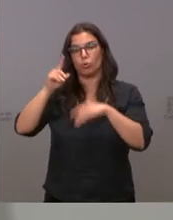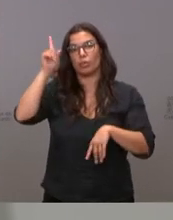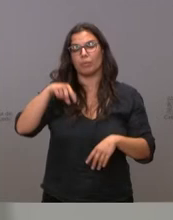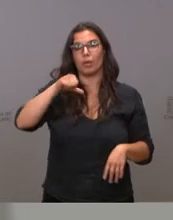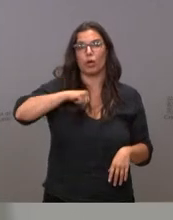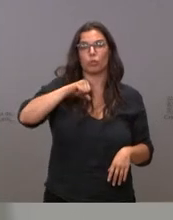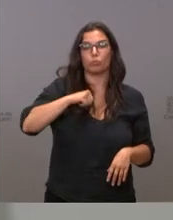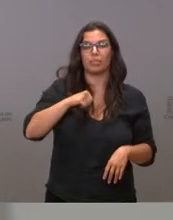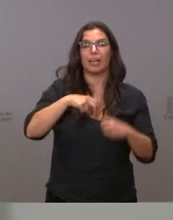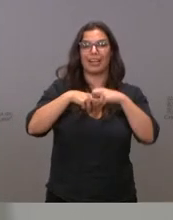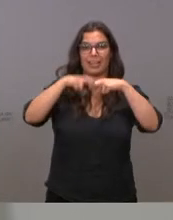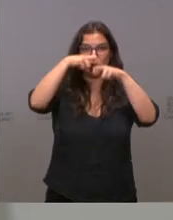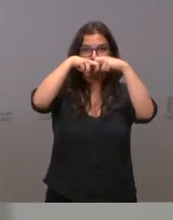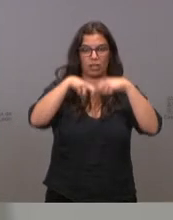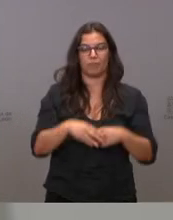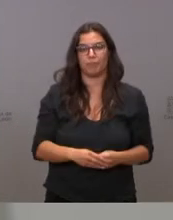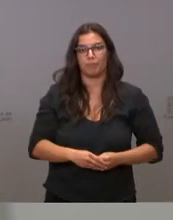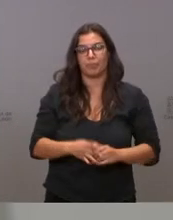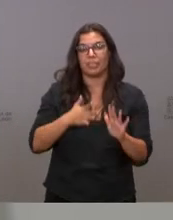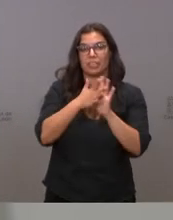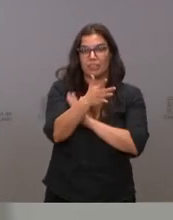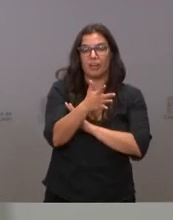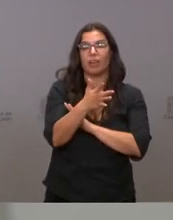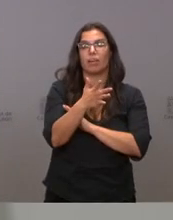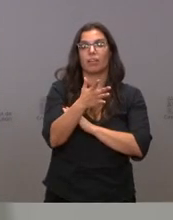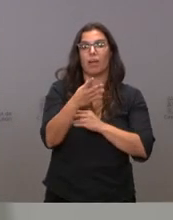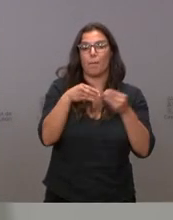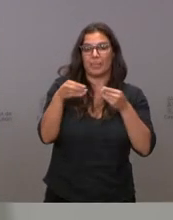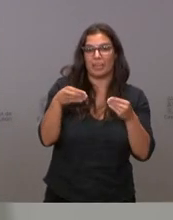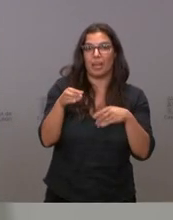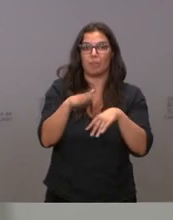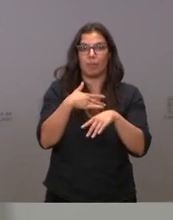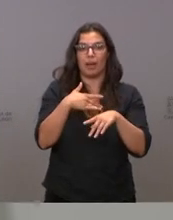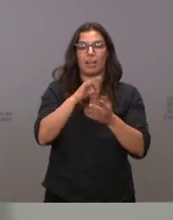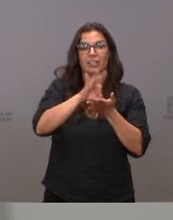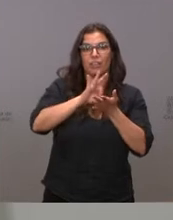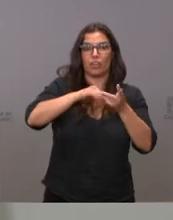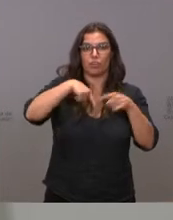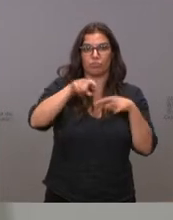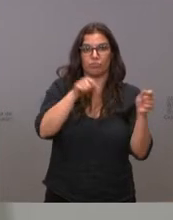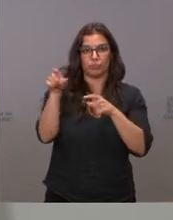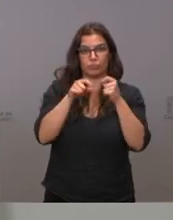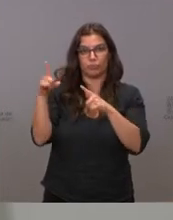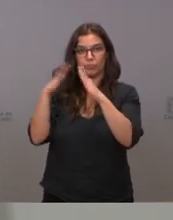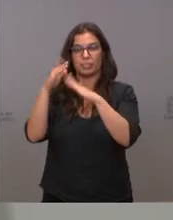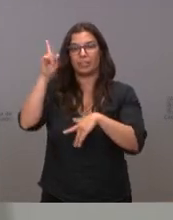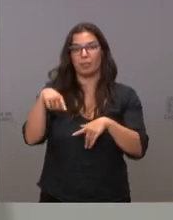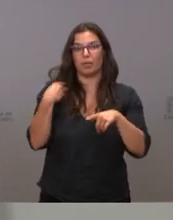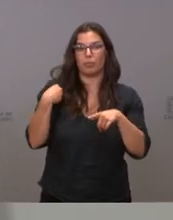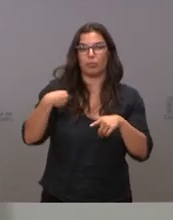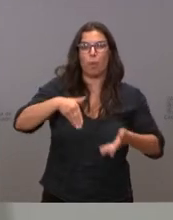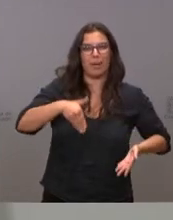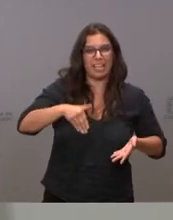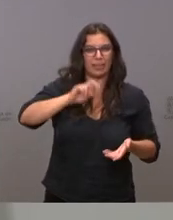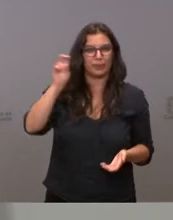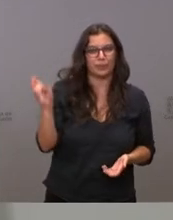Río Ortega. Se trata de material para el servicio de hemodiálisis domiciliaria, así como suministro de compresas y pañales para